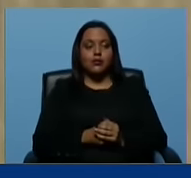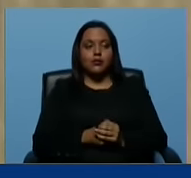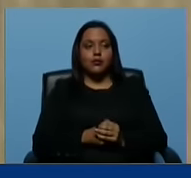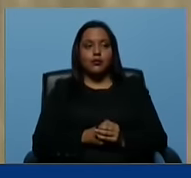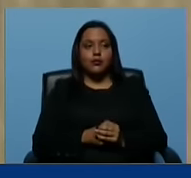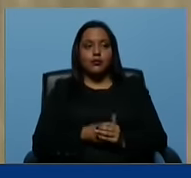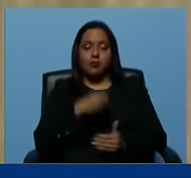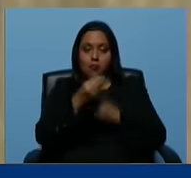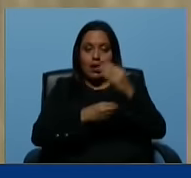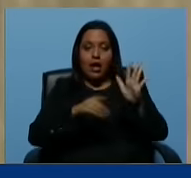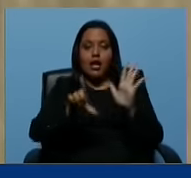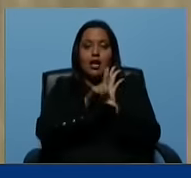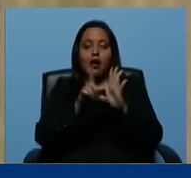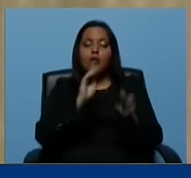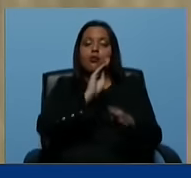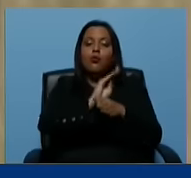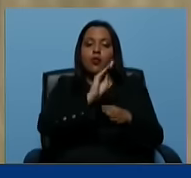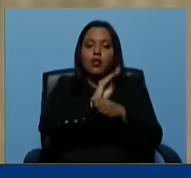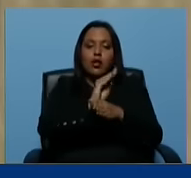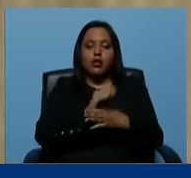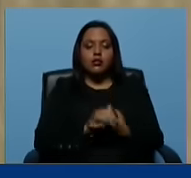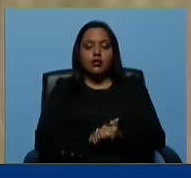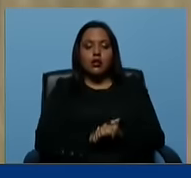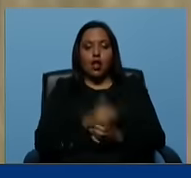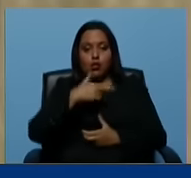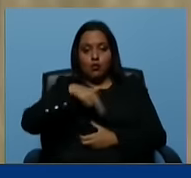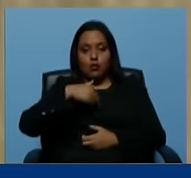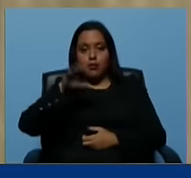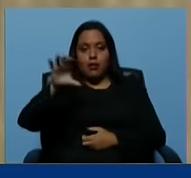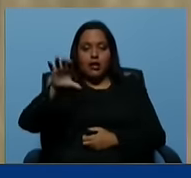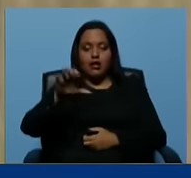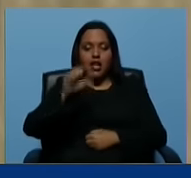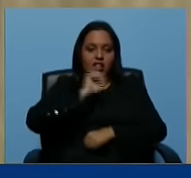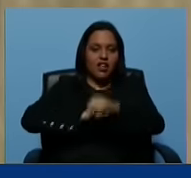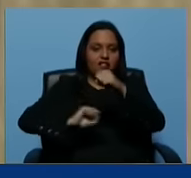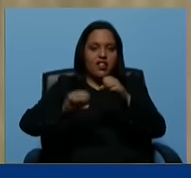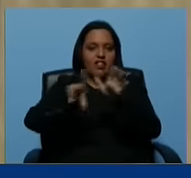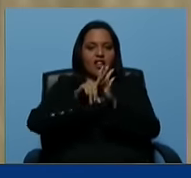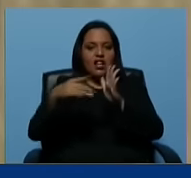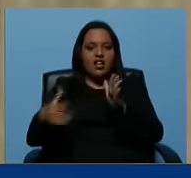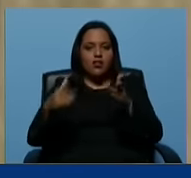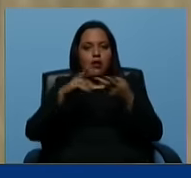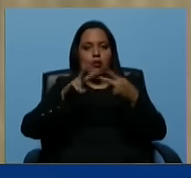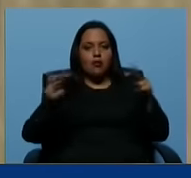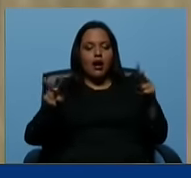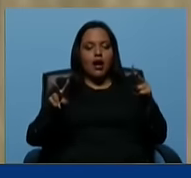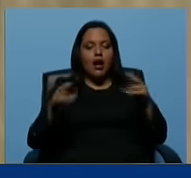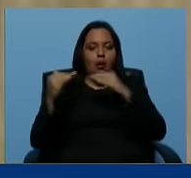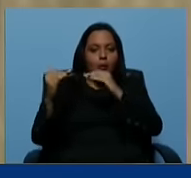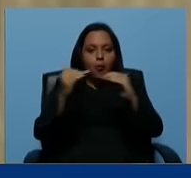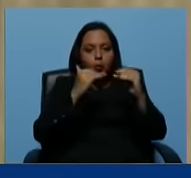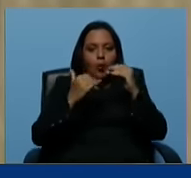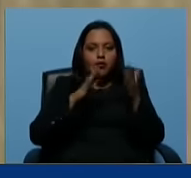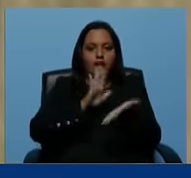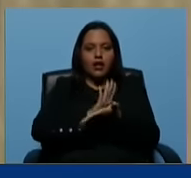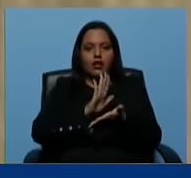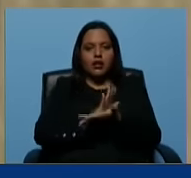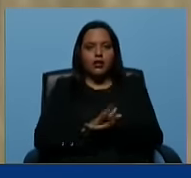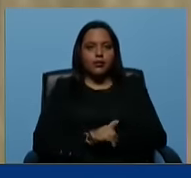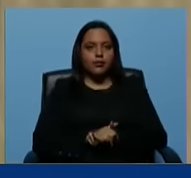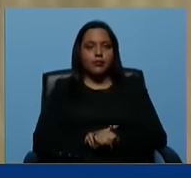Vamos a hacer leyes para proteger a nuestro país, para defender el derecho a la paz, a la armonía, a la tranquilidad.